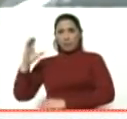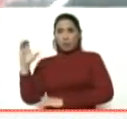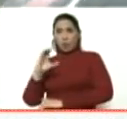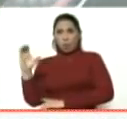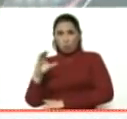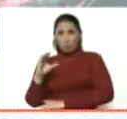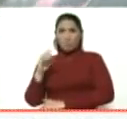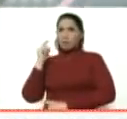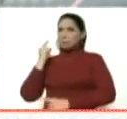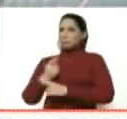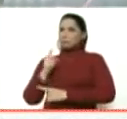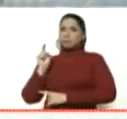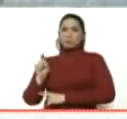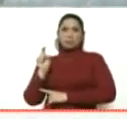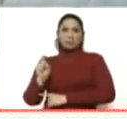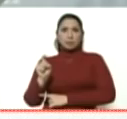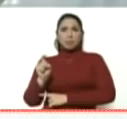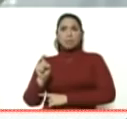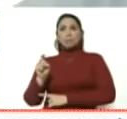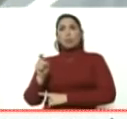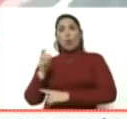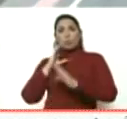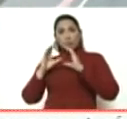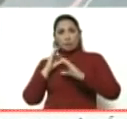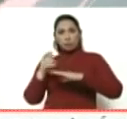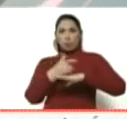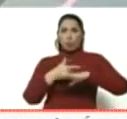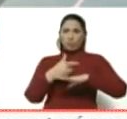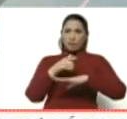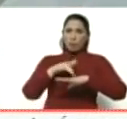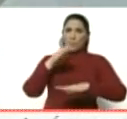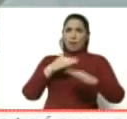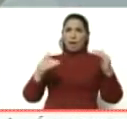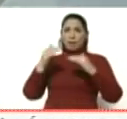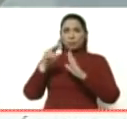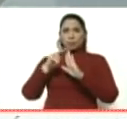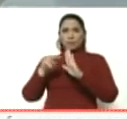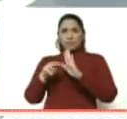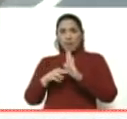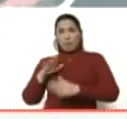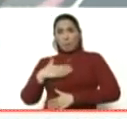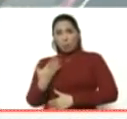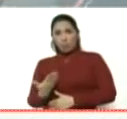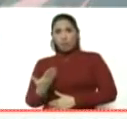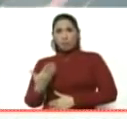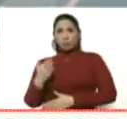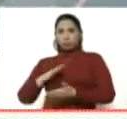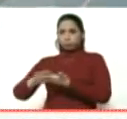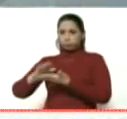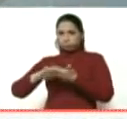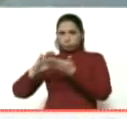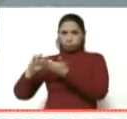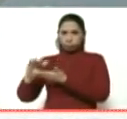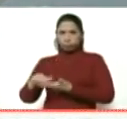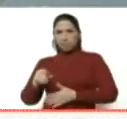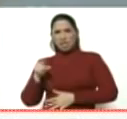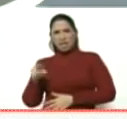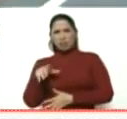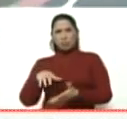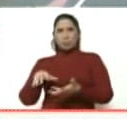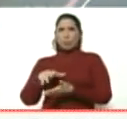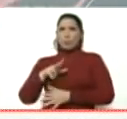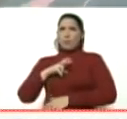comunicación entre nuestros gobiernos a los más altos niveles para poder resolver este tipo de